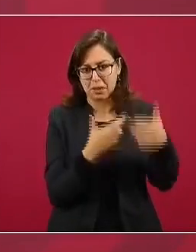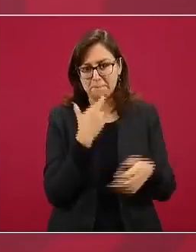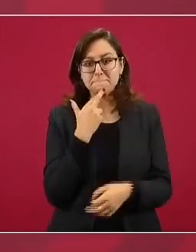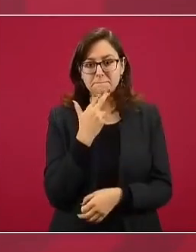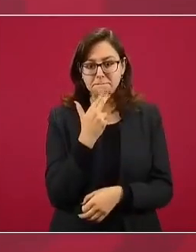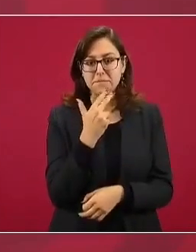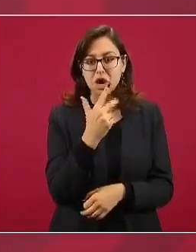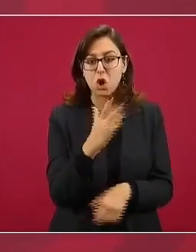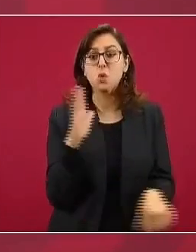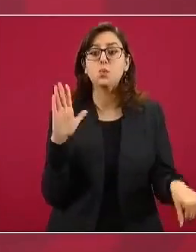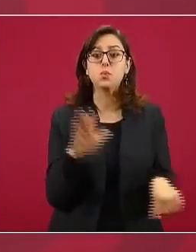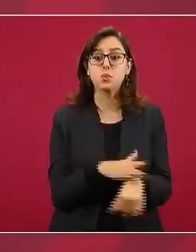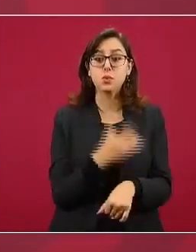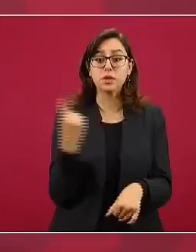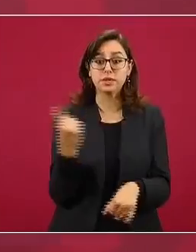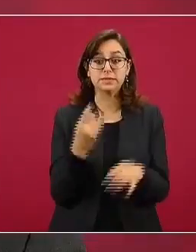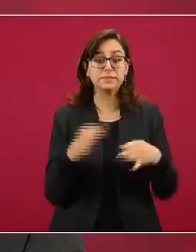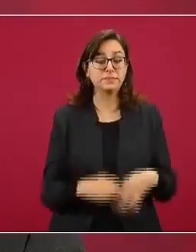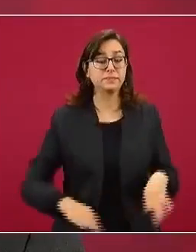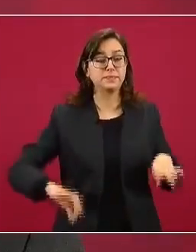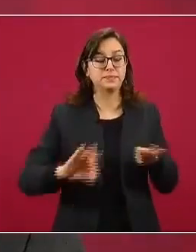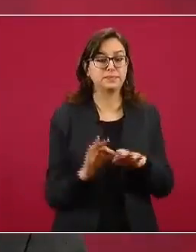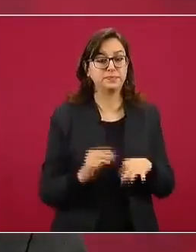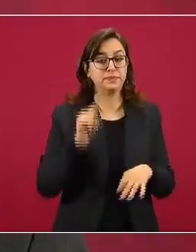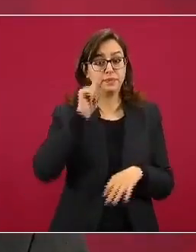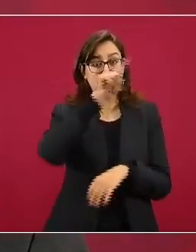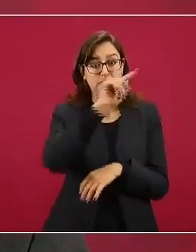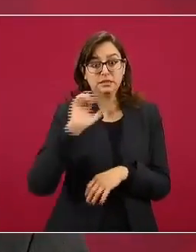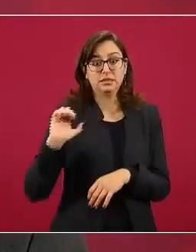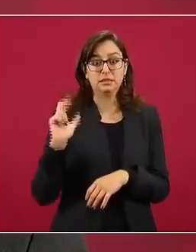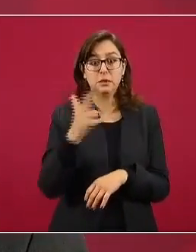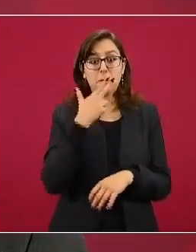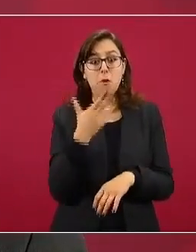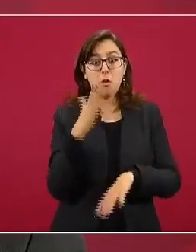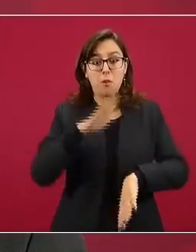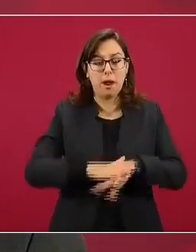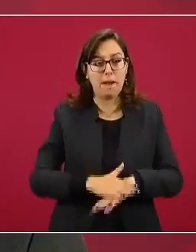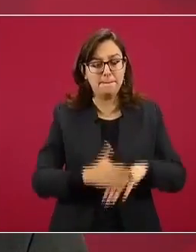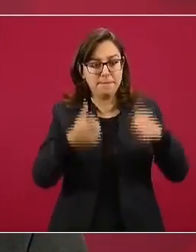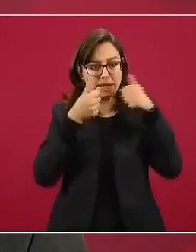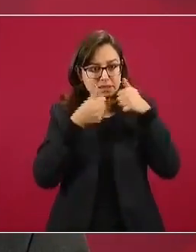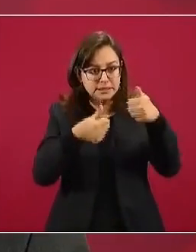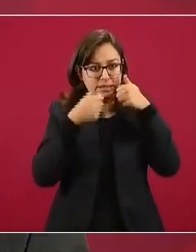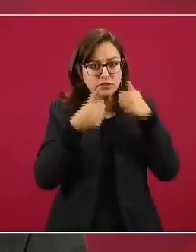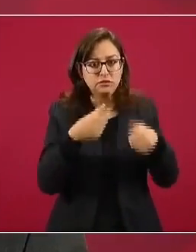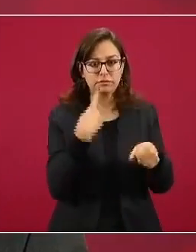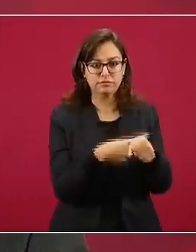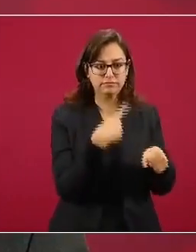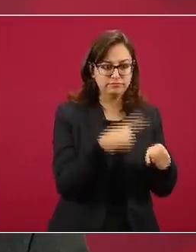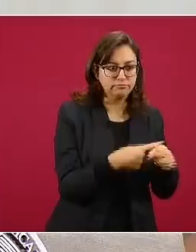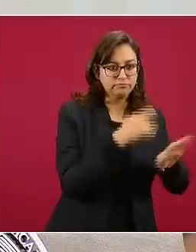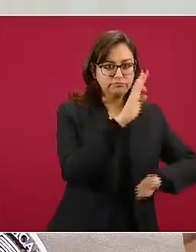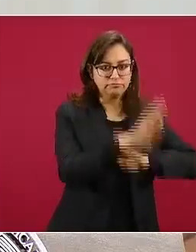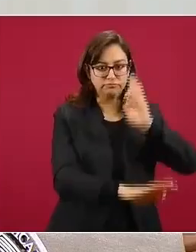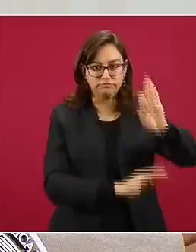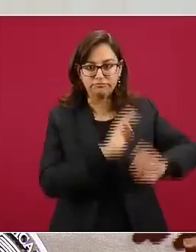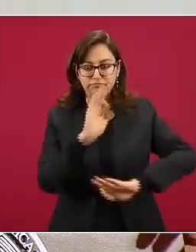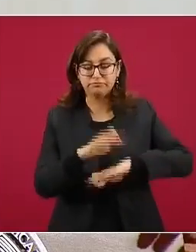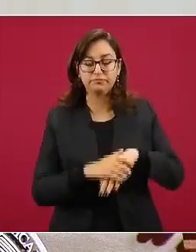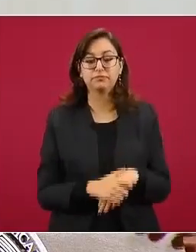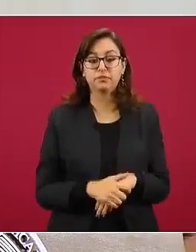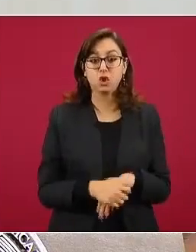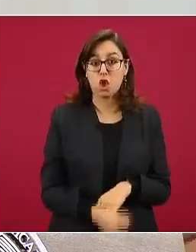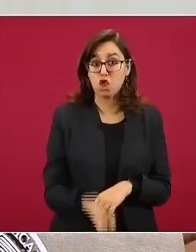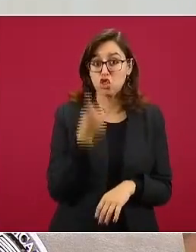dotar al Estado de la mayor capacidad para atender a las personas enfermas. En particular, se expande con